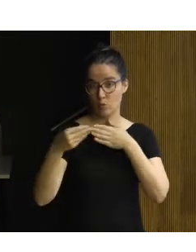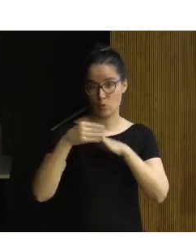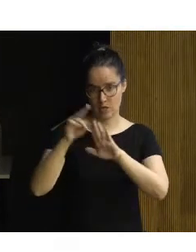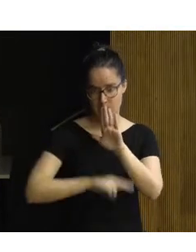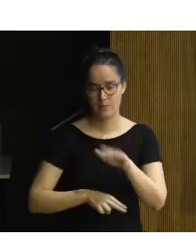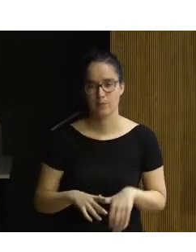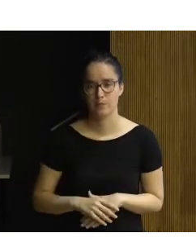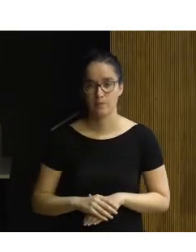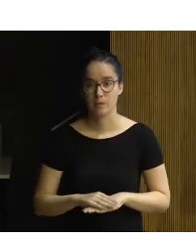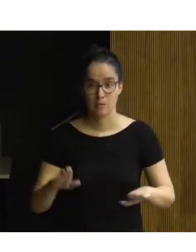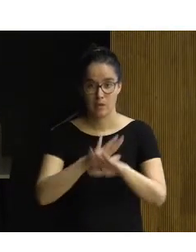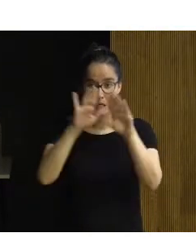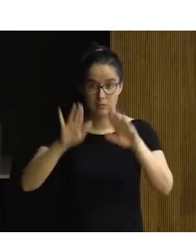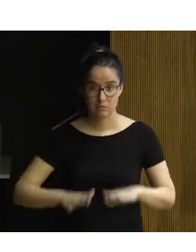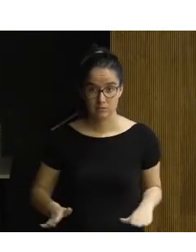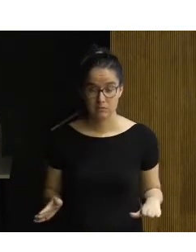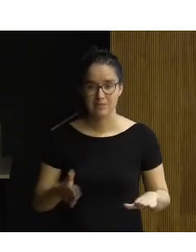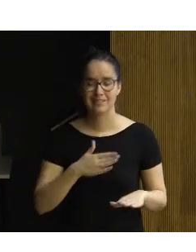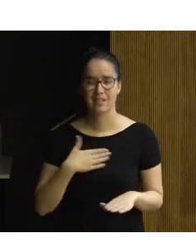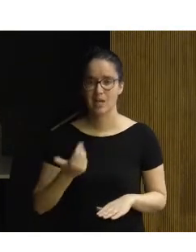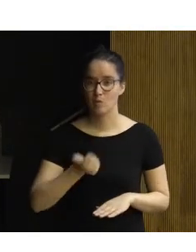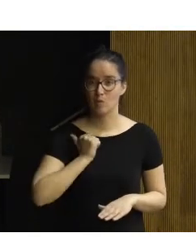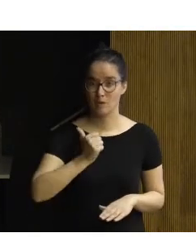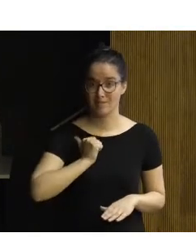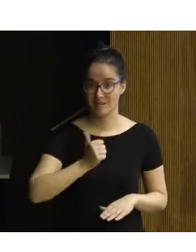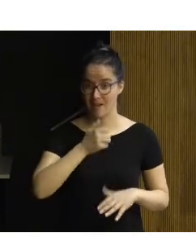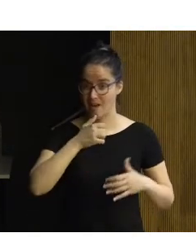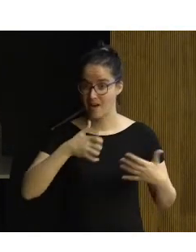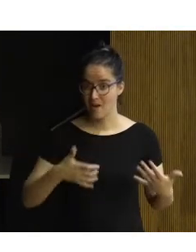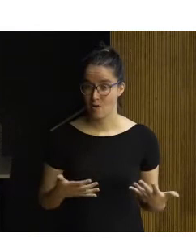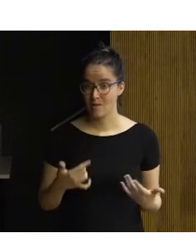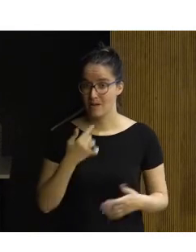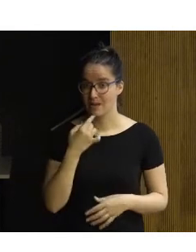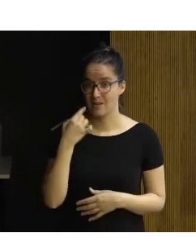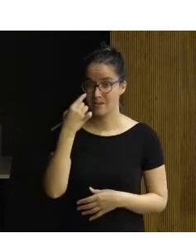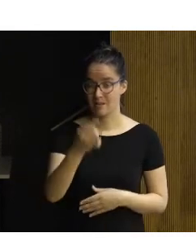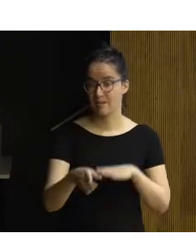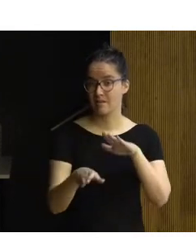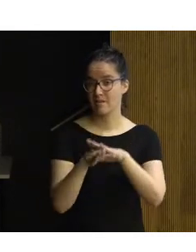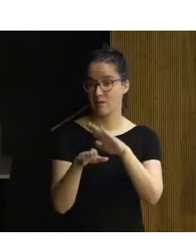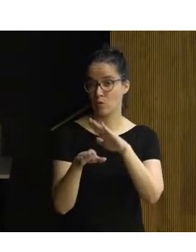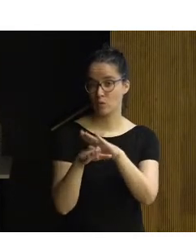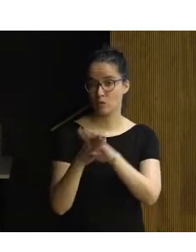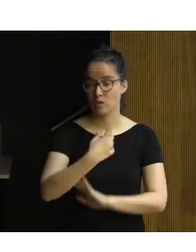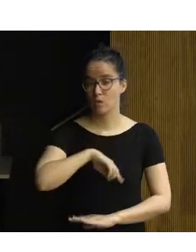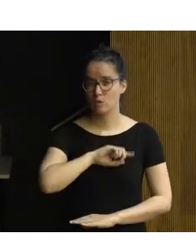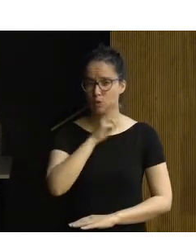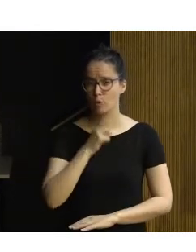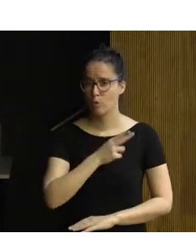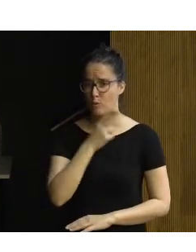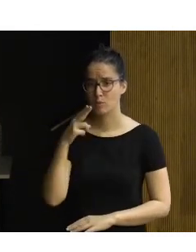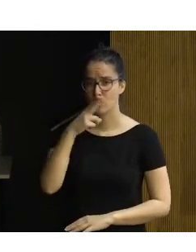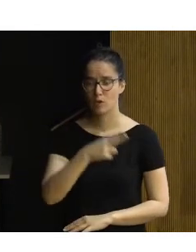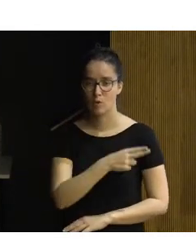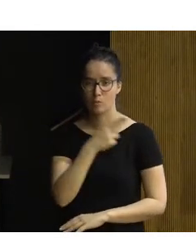norma. Y para terminar, quería aprovechar esta ocasión para manifestar la continuidad de nuestro compromiso, del